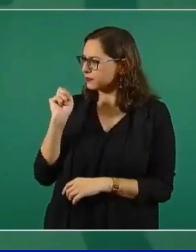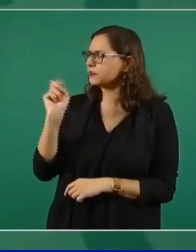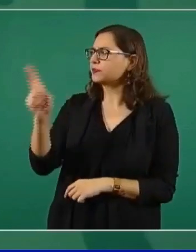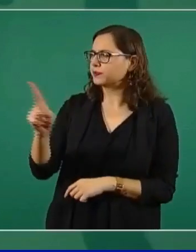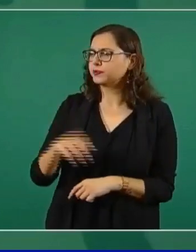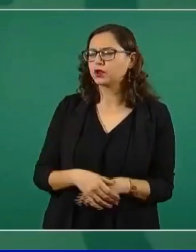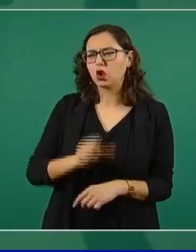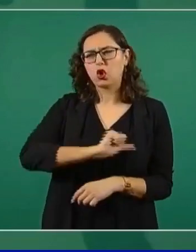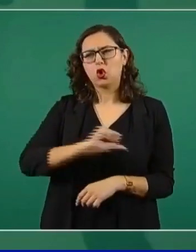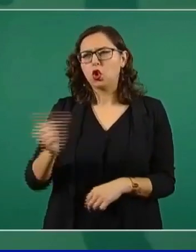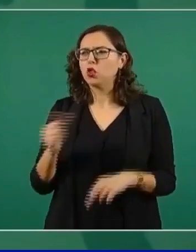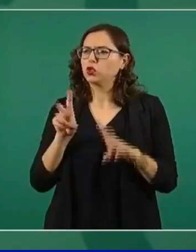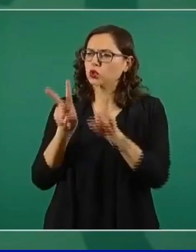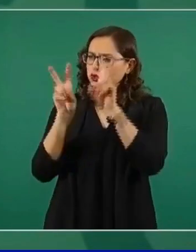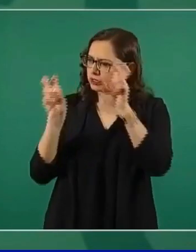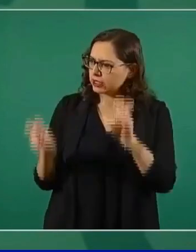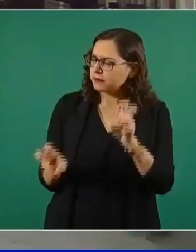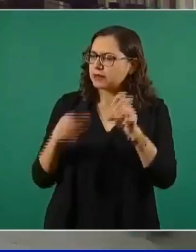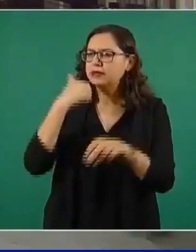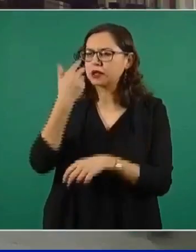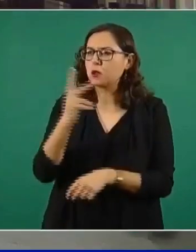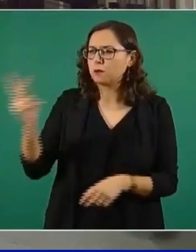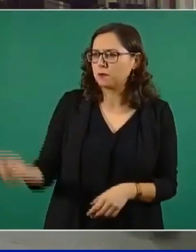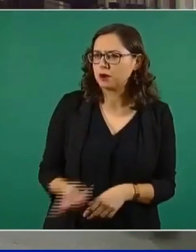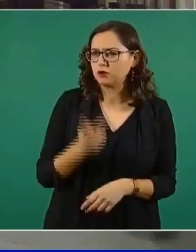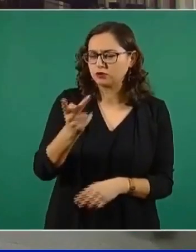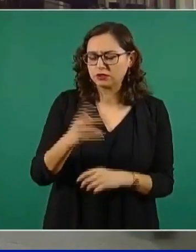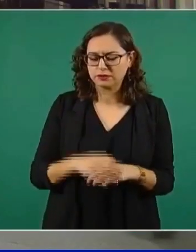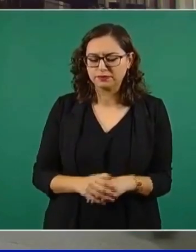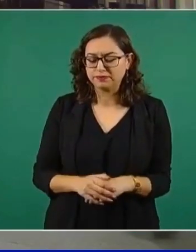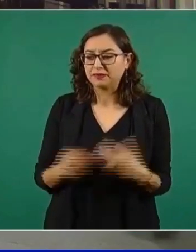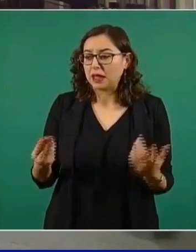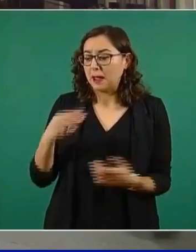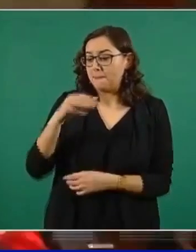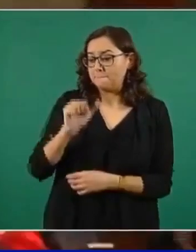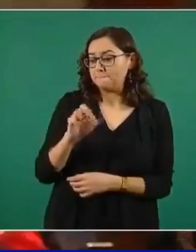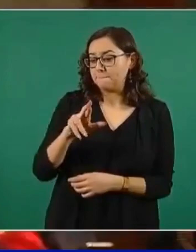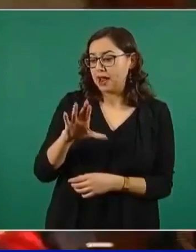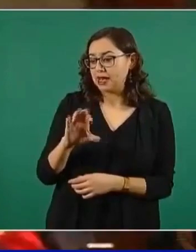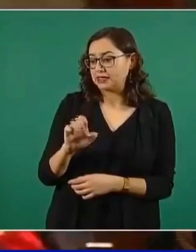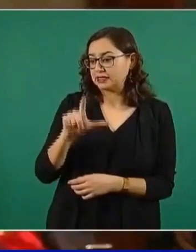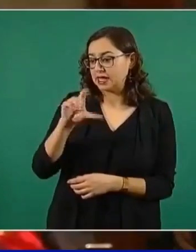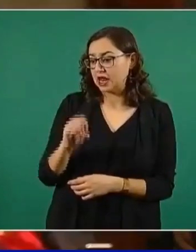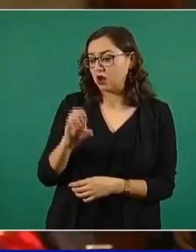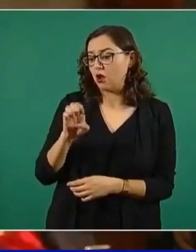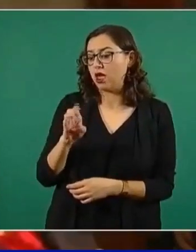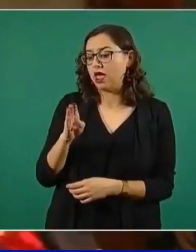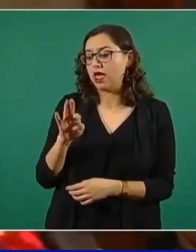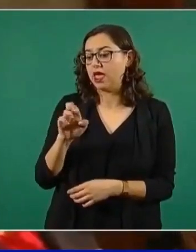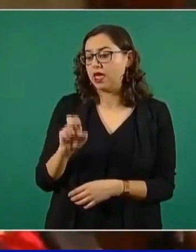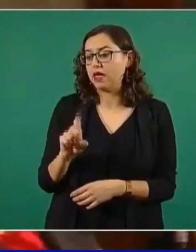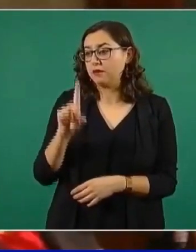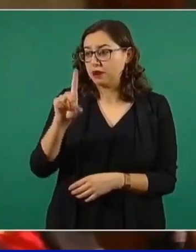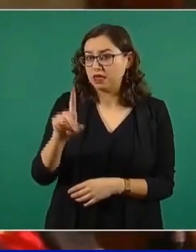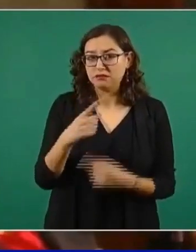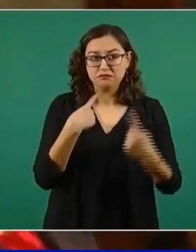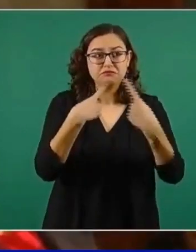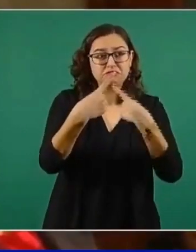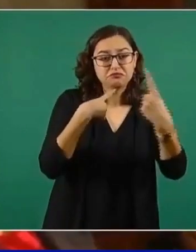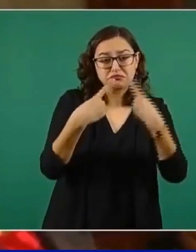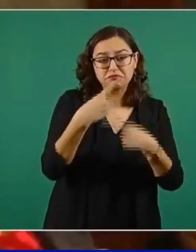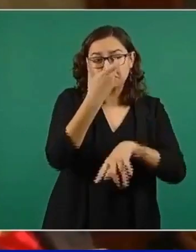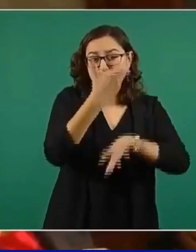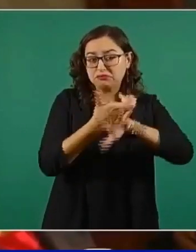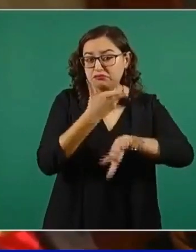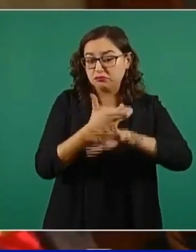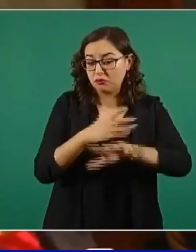Preguntarle si tiene información, si le ha comentado el canciller Marcelo Ebrard, cómo van las negociaciones con Estados Unidos para reabrir la frontera